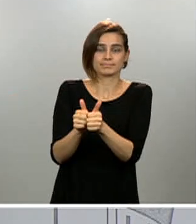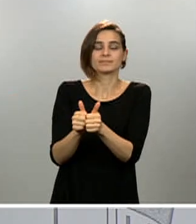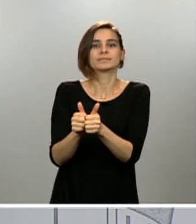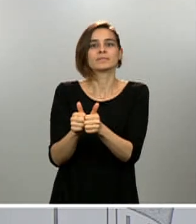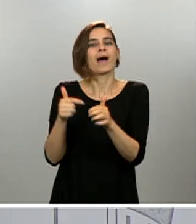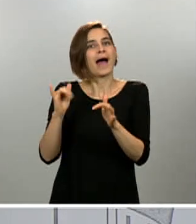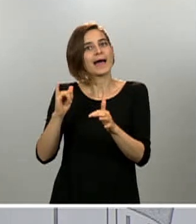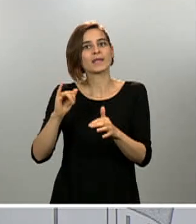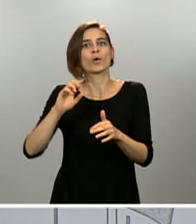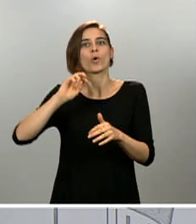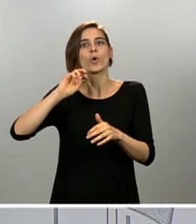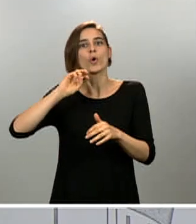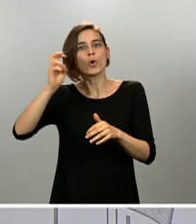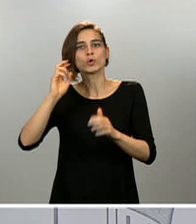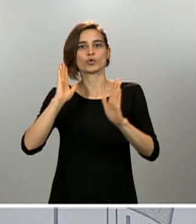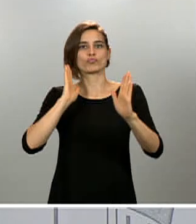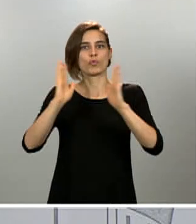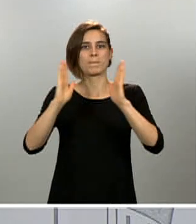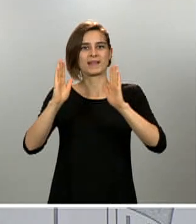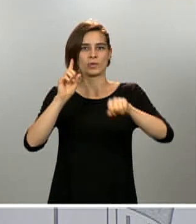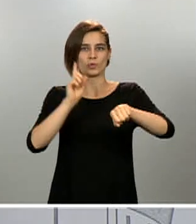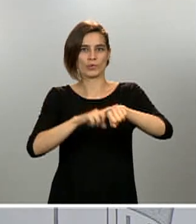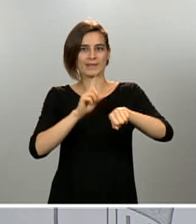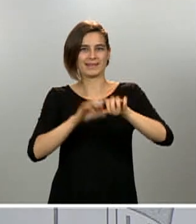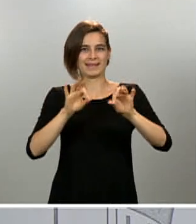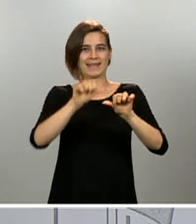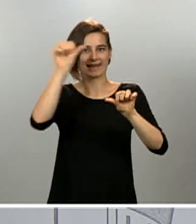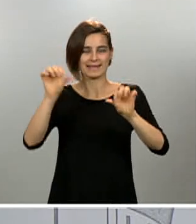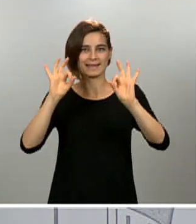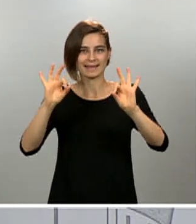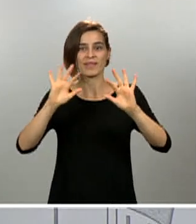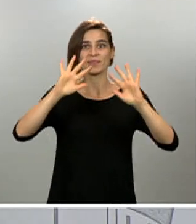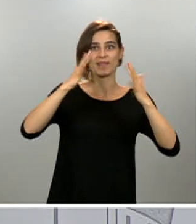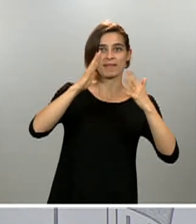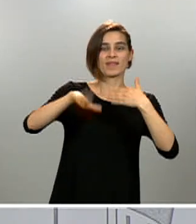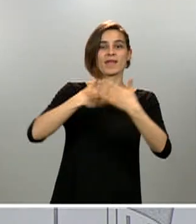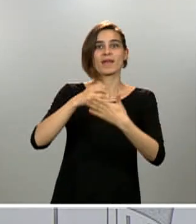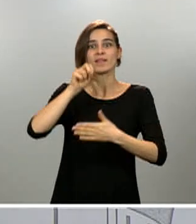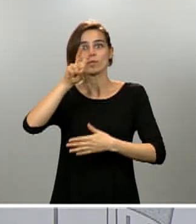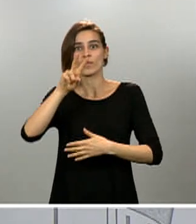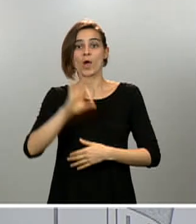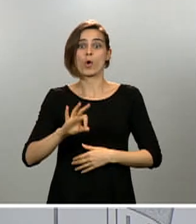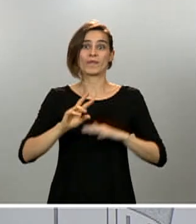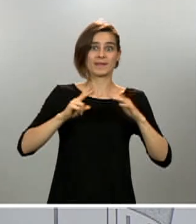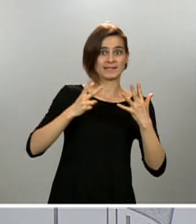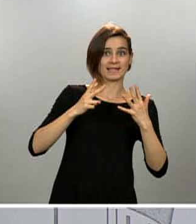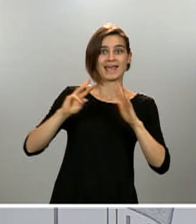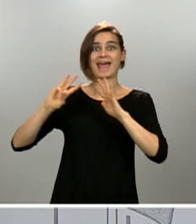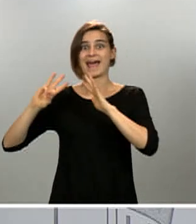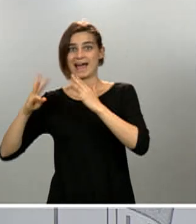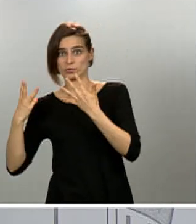horario, una franja horaria específica de diez a doce de la mañana o de siete a ocho de la noche. Insisto, aquellas personas